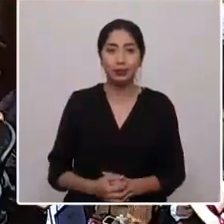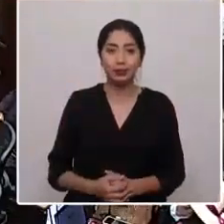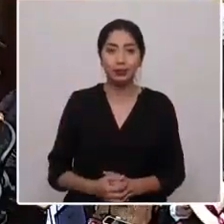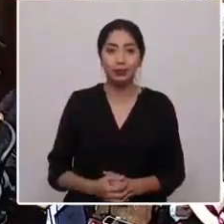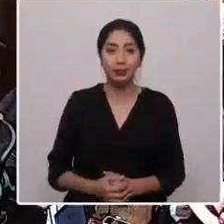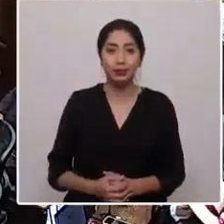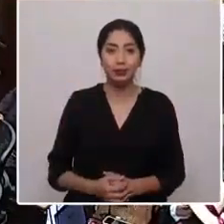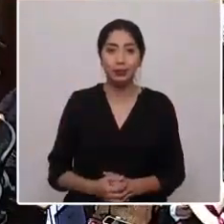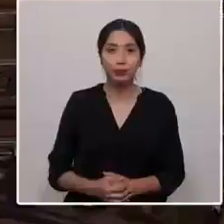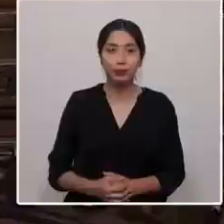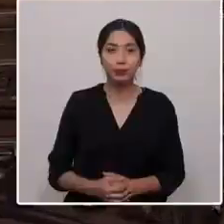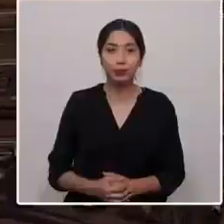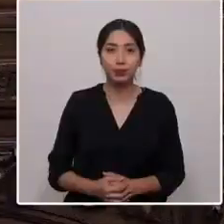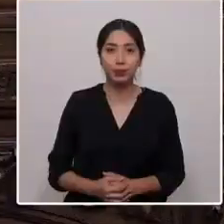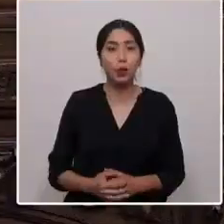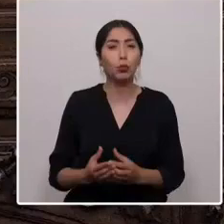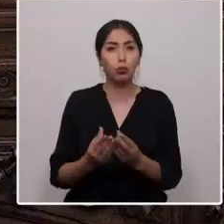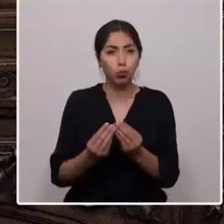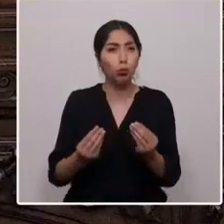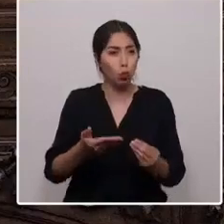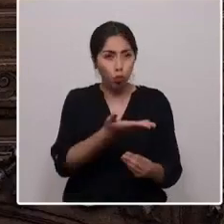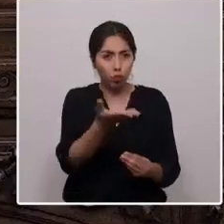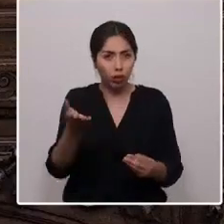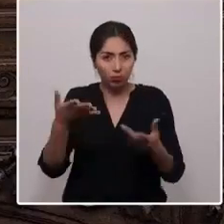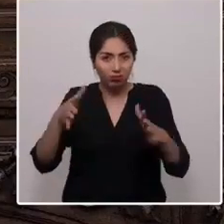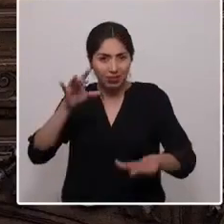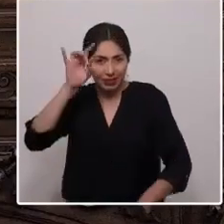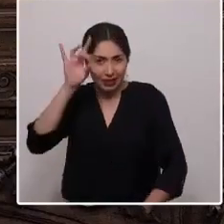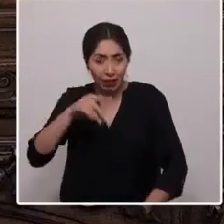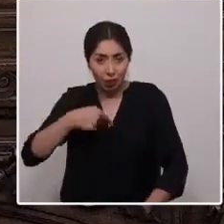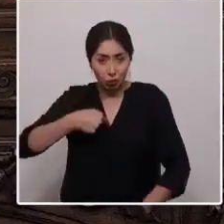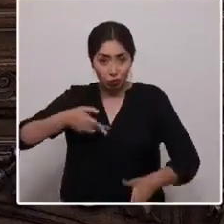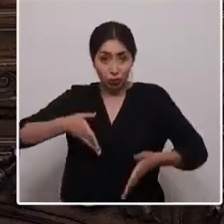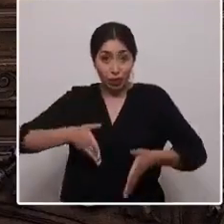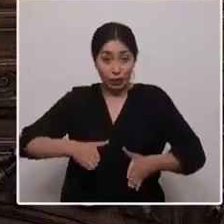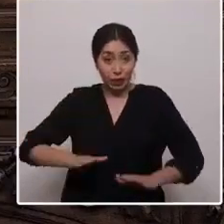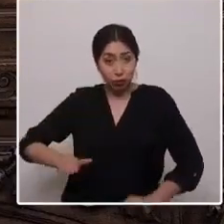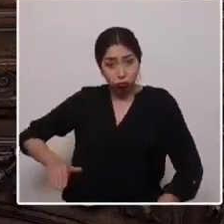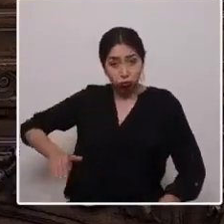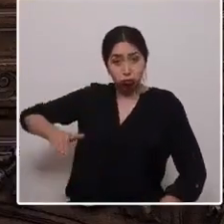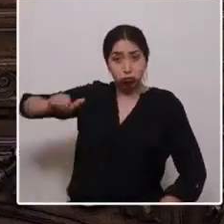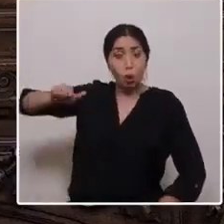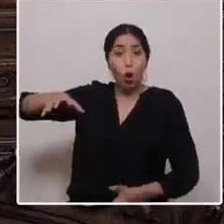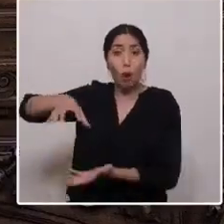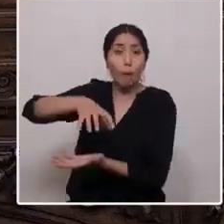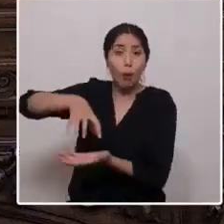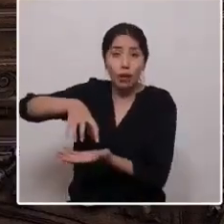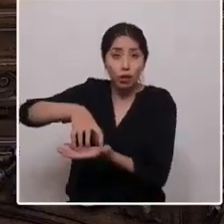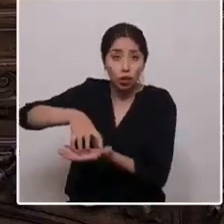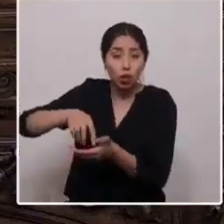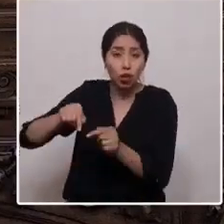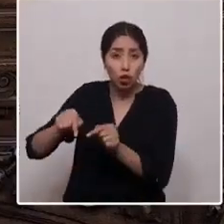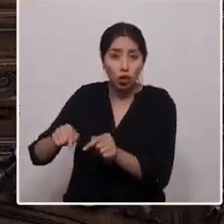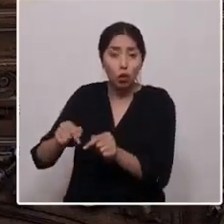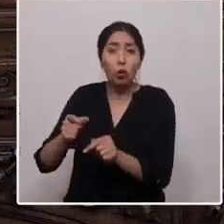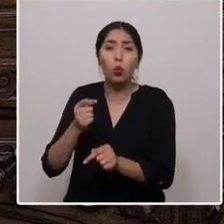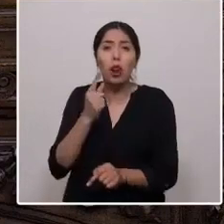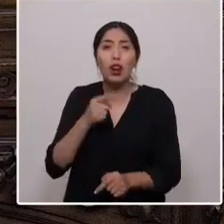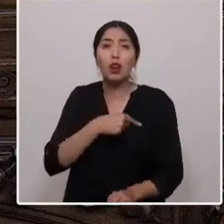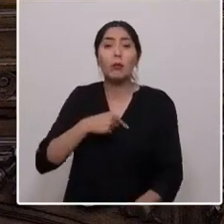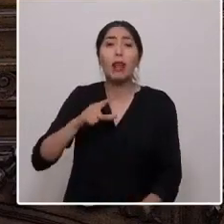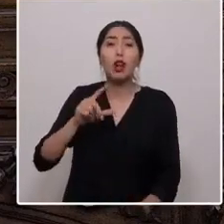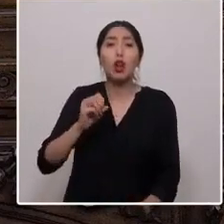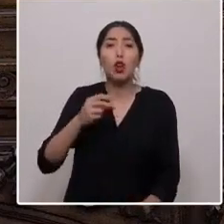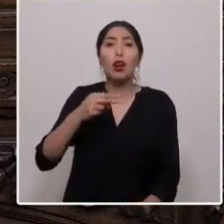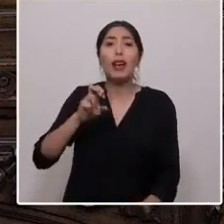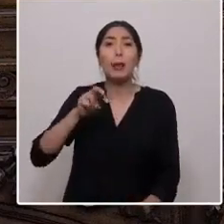Como muchos de ustedes saben, yo nací y crecí en una población, la población de la hormiga. Un campamento